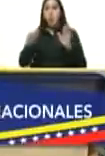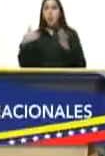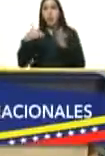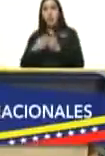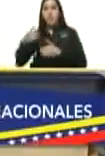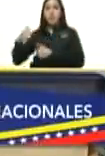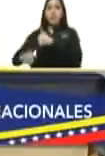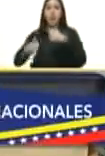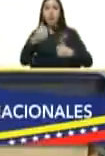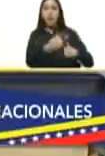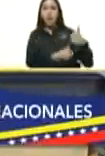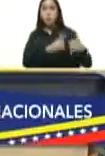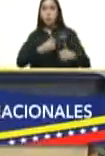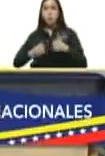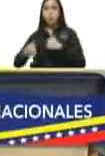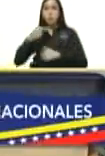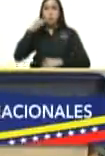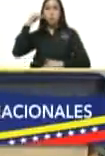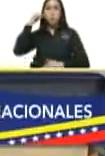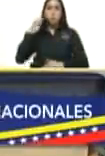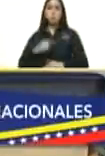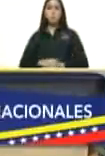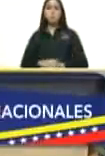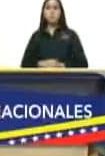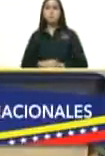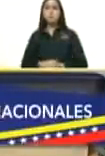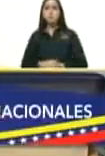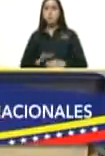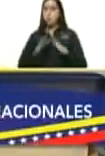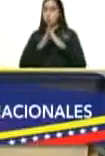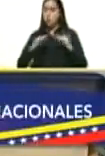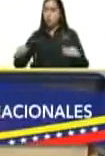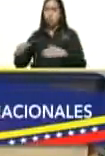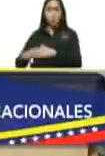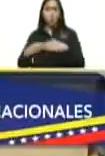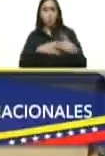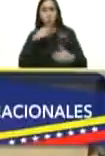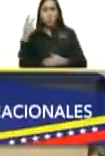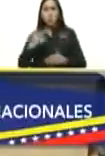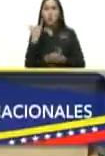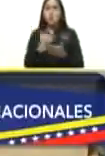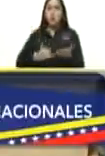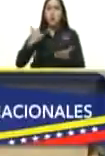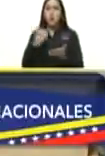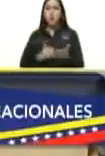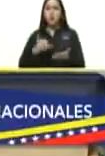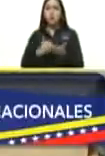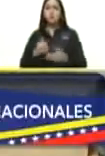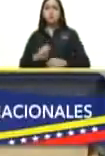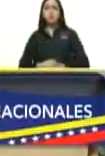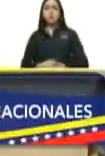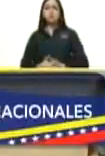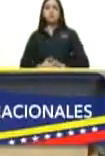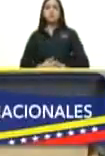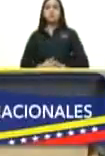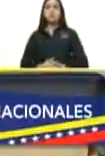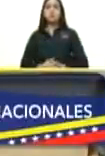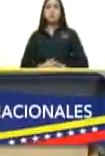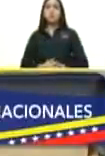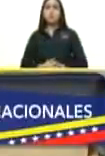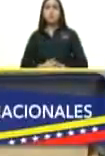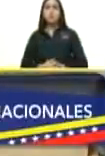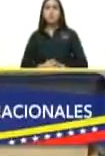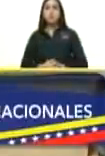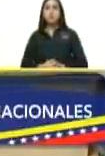candidatos y candidatas y se inscribieron todos los partidos políticos de el